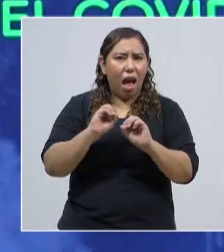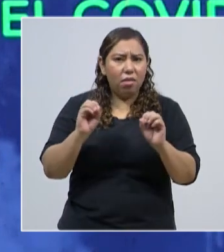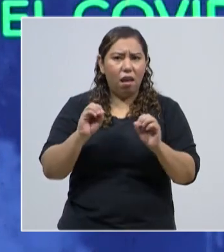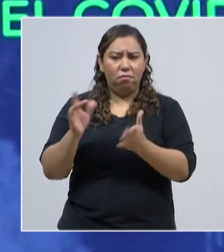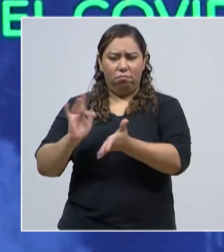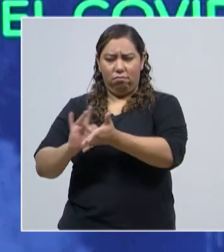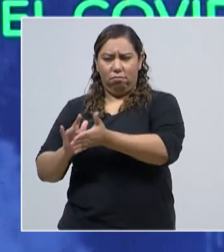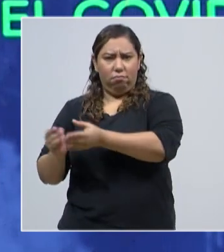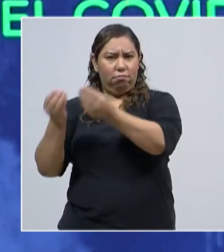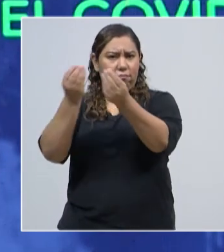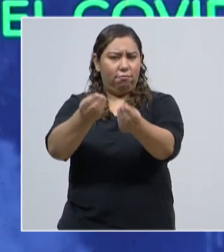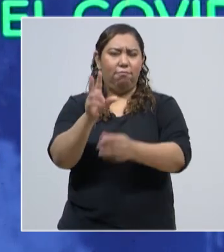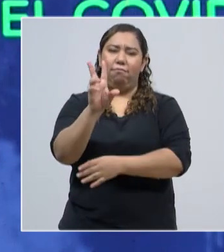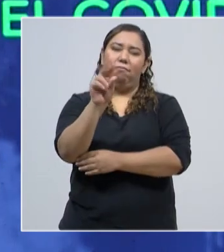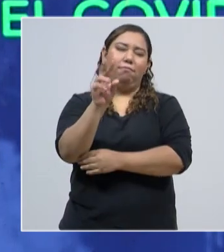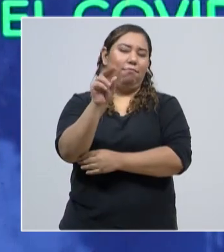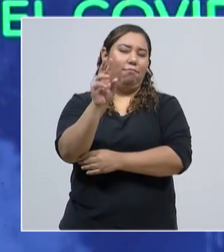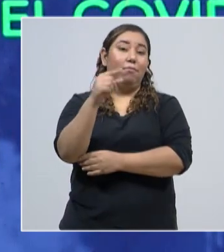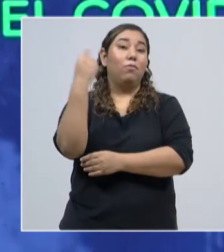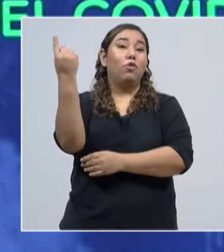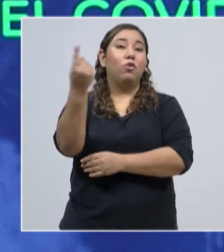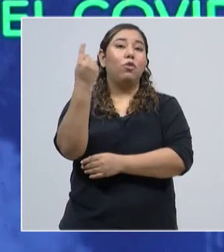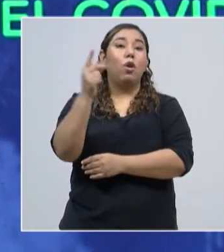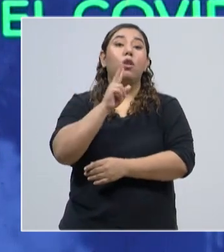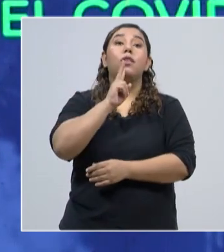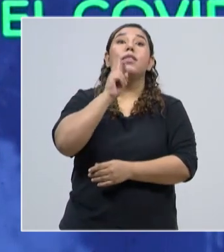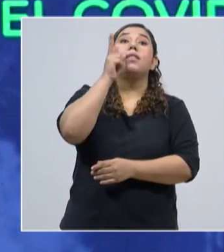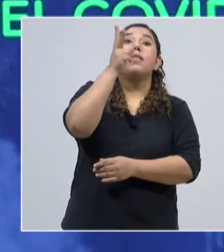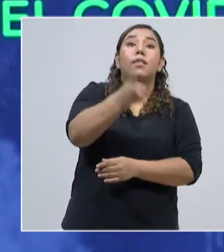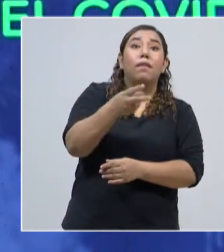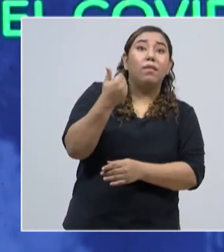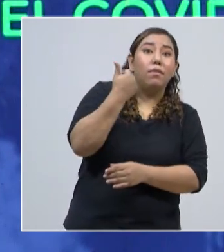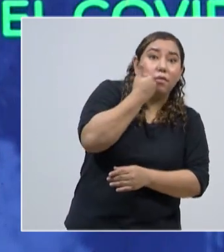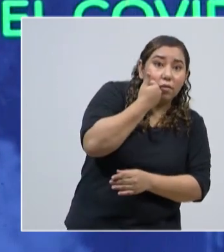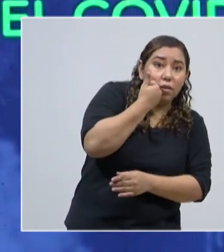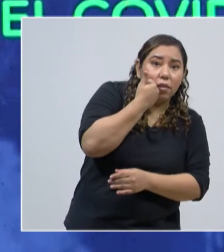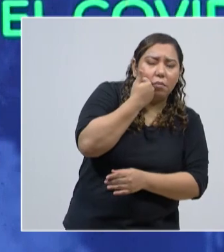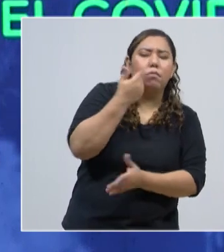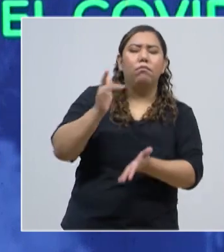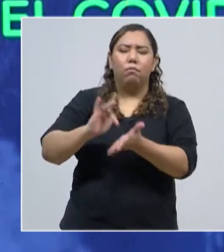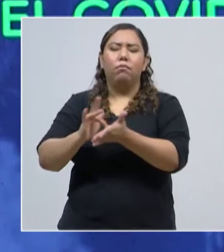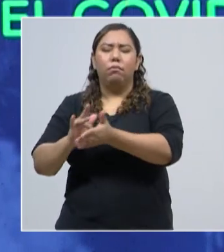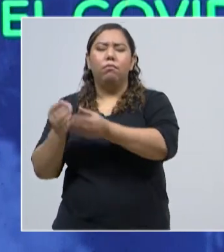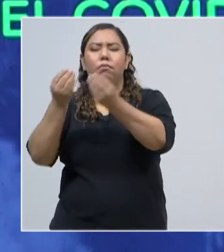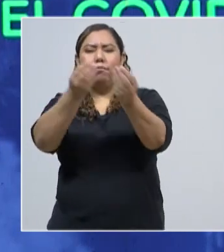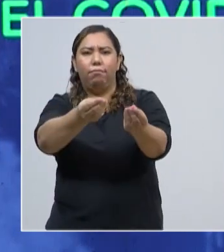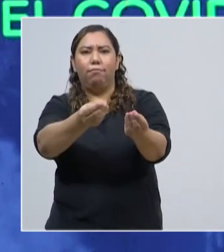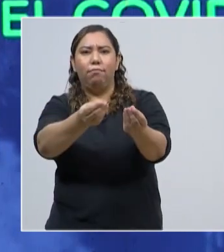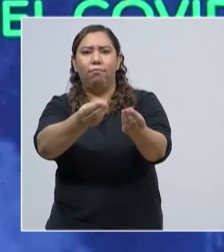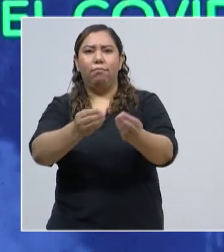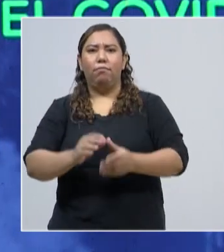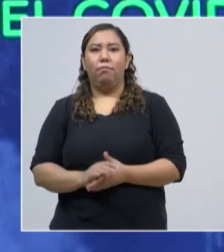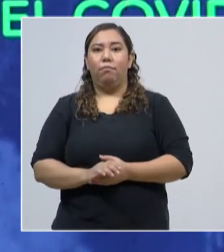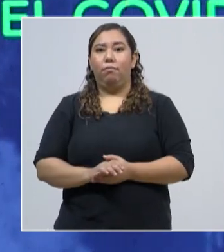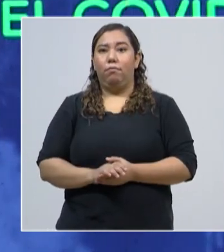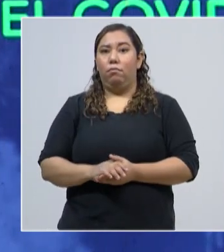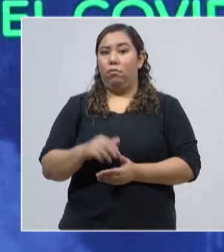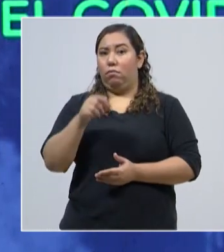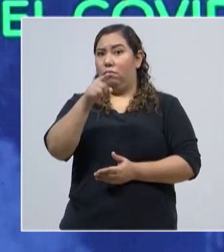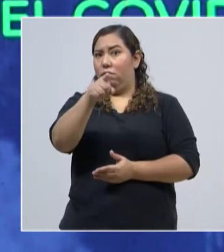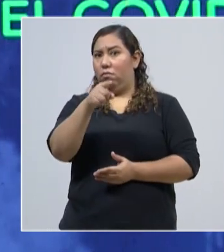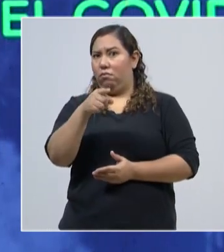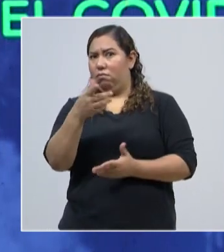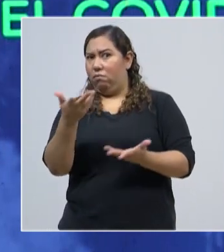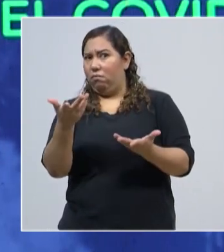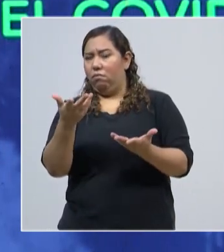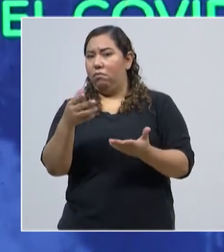sospechosa de tener COVID-19. Si usted no tiene la enfermedad, no debe de tomar estos medicamentos, solo si usted son indicados